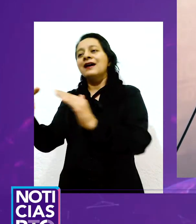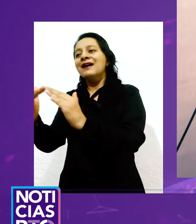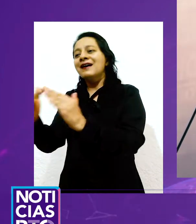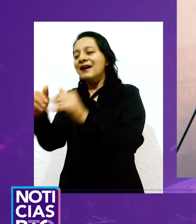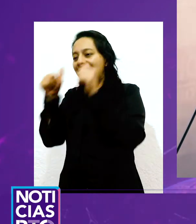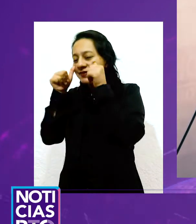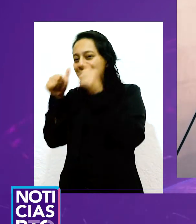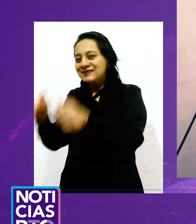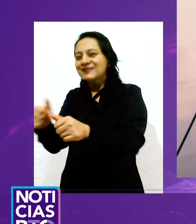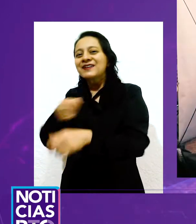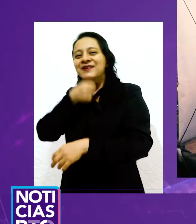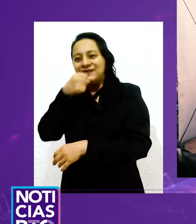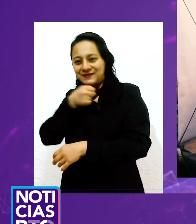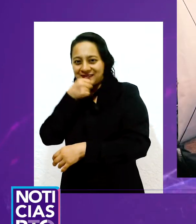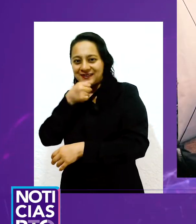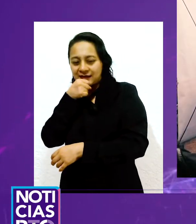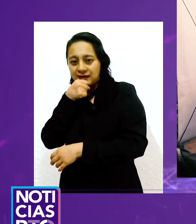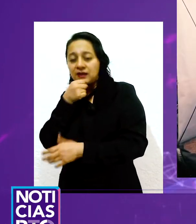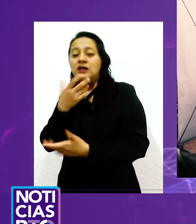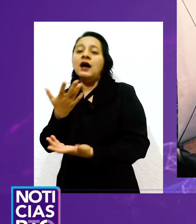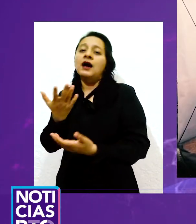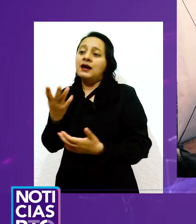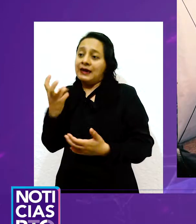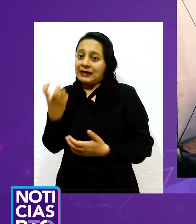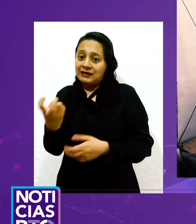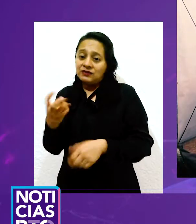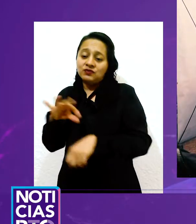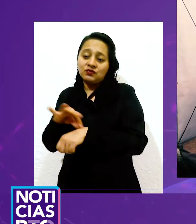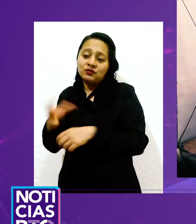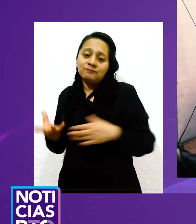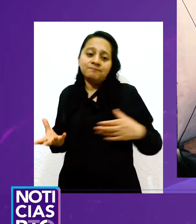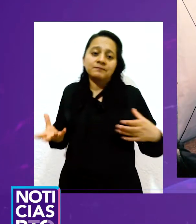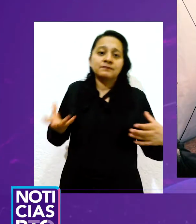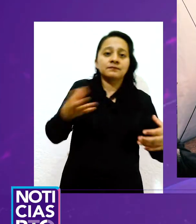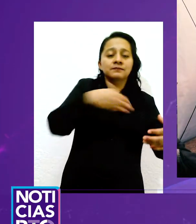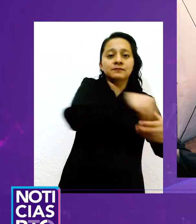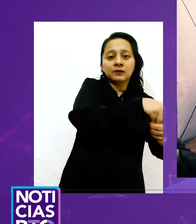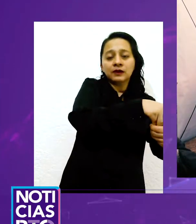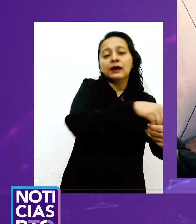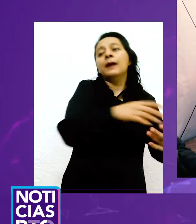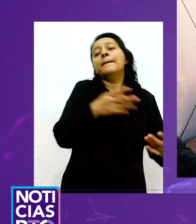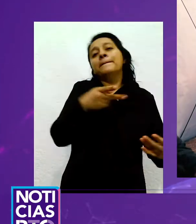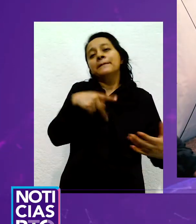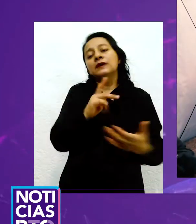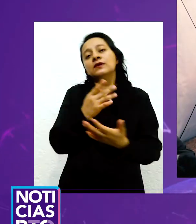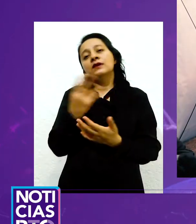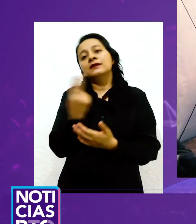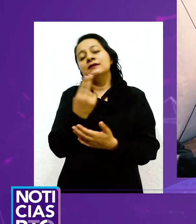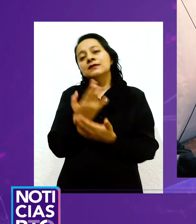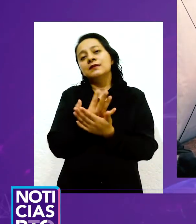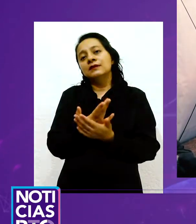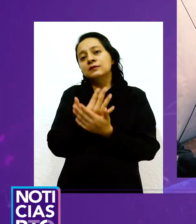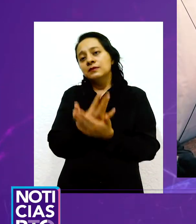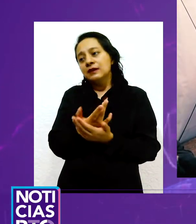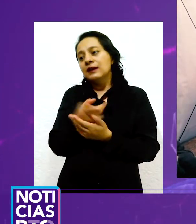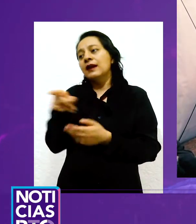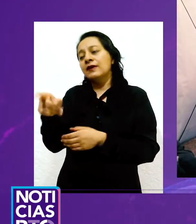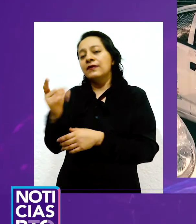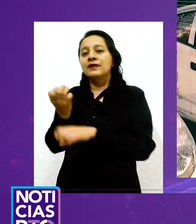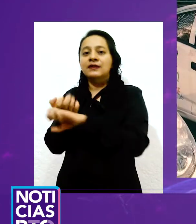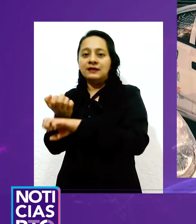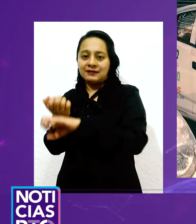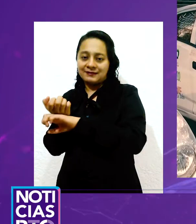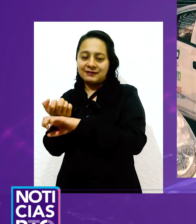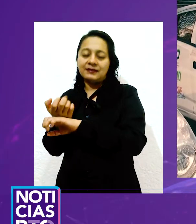se pudieran sumar a la labor de la Secretaría de Salud, solo era cuestión de esperar las indicaciones de la dependencia estatal mismas que se